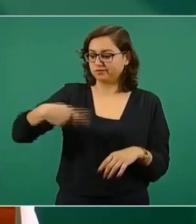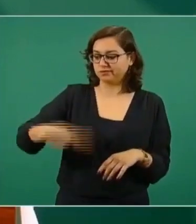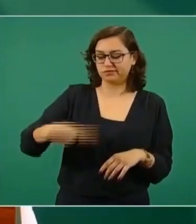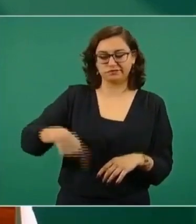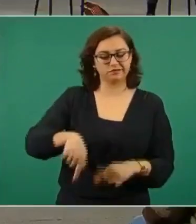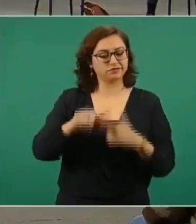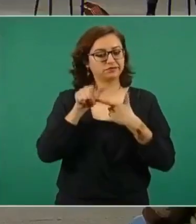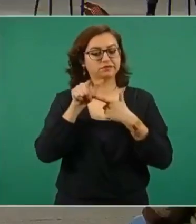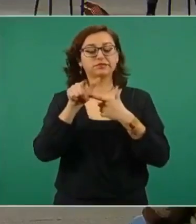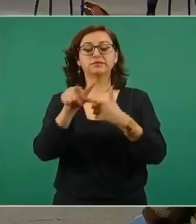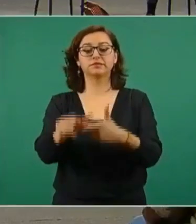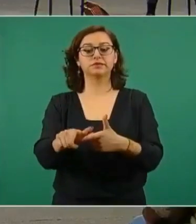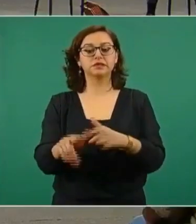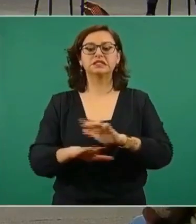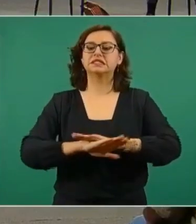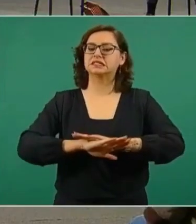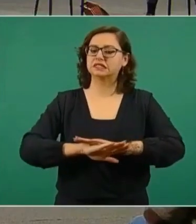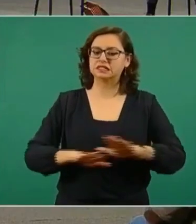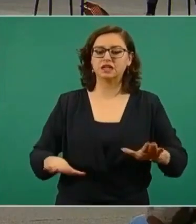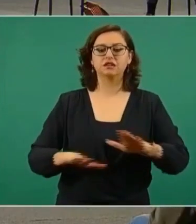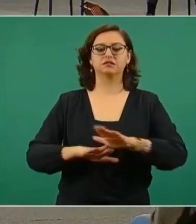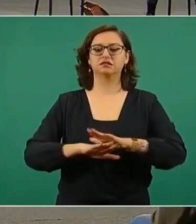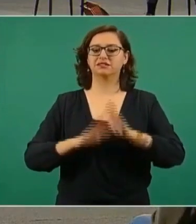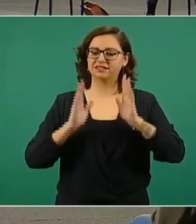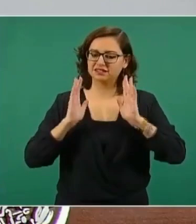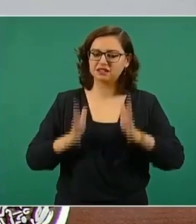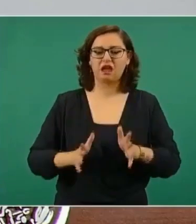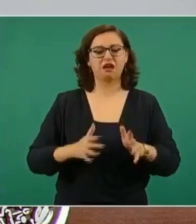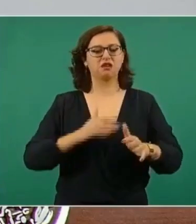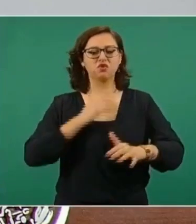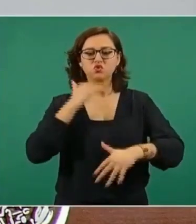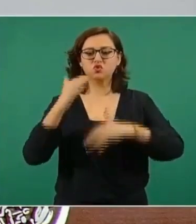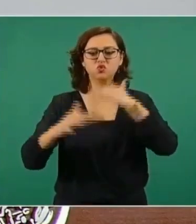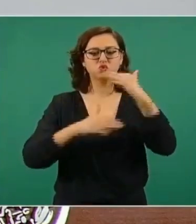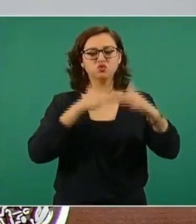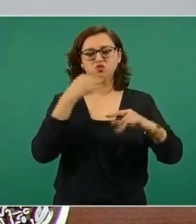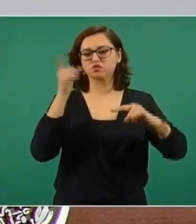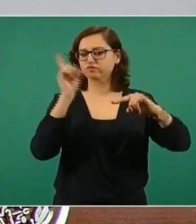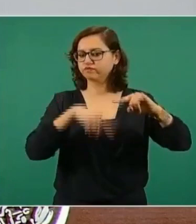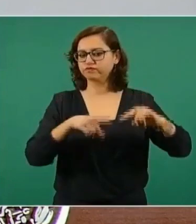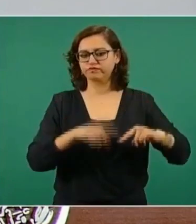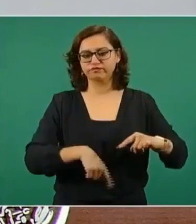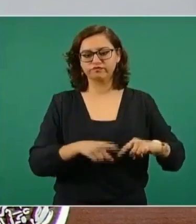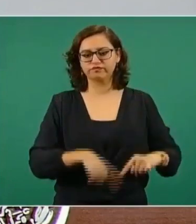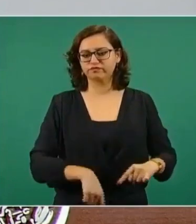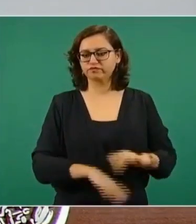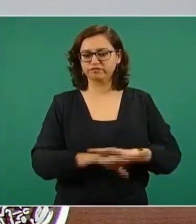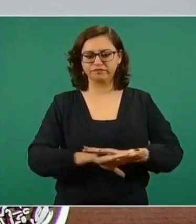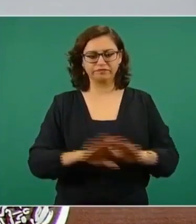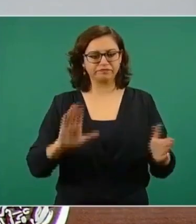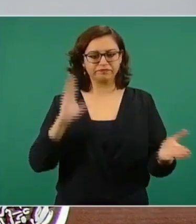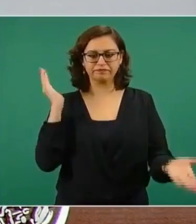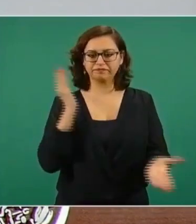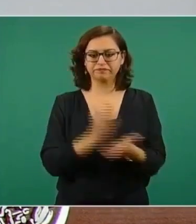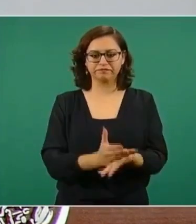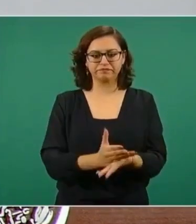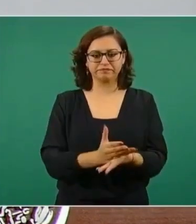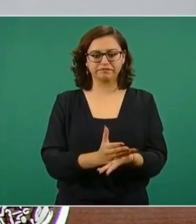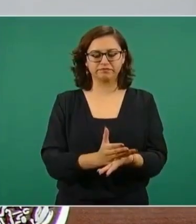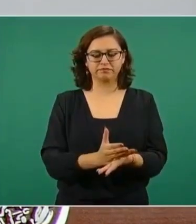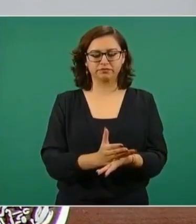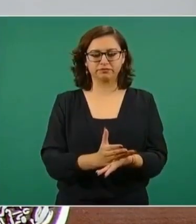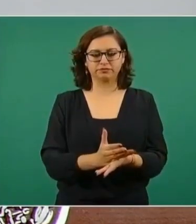y se eliminen, se eliminen los actos de corrupción donde medien recursos públicos. Sí,